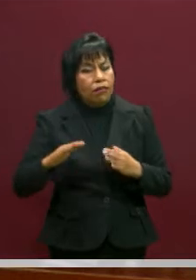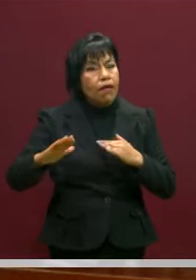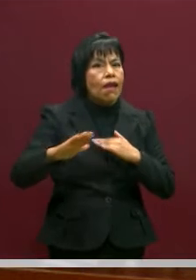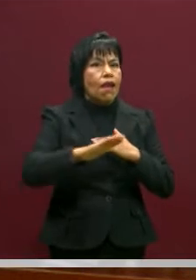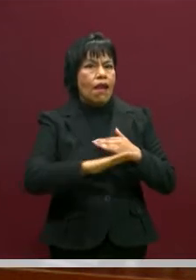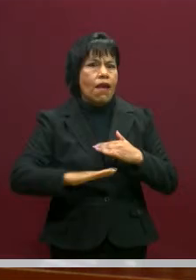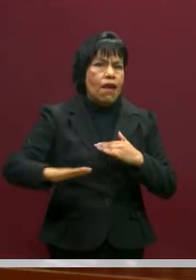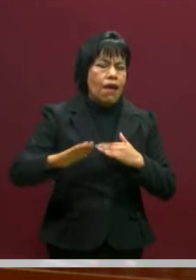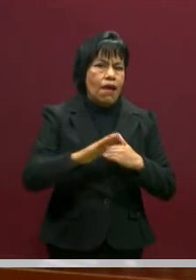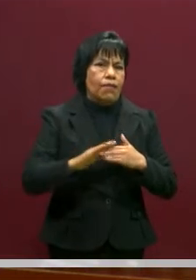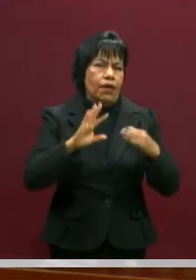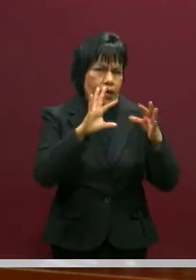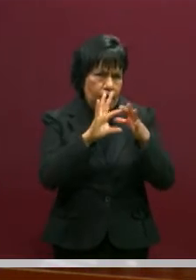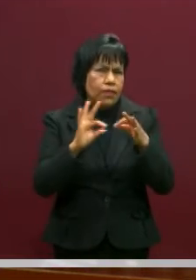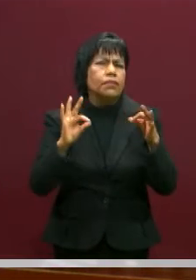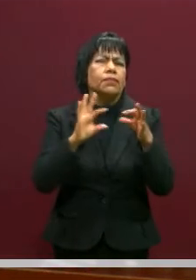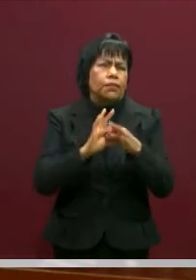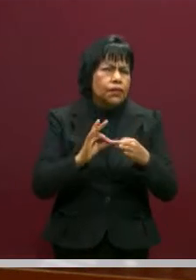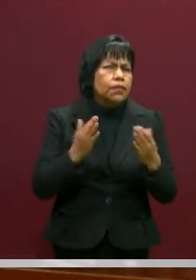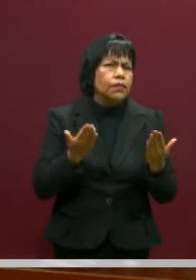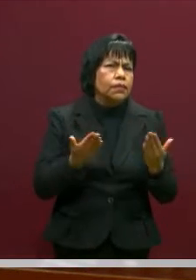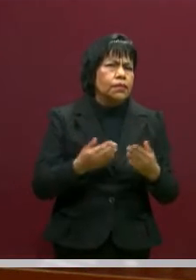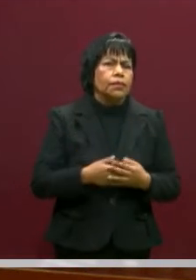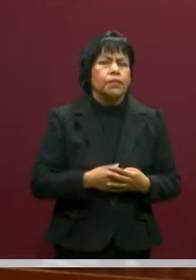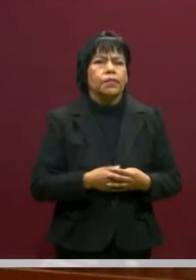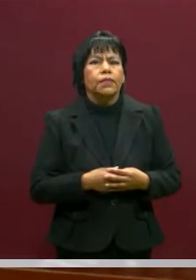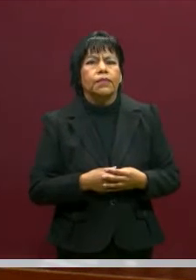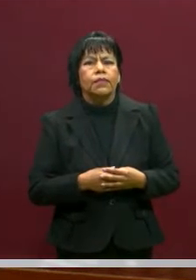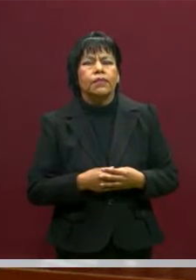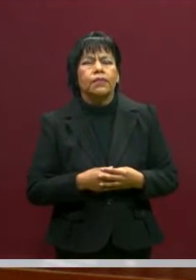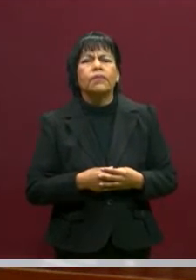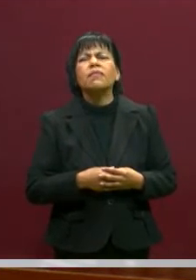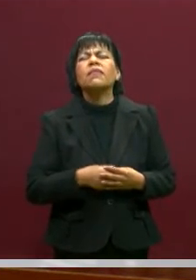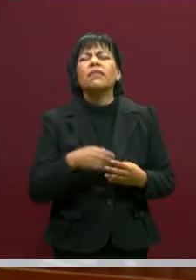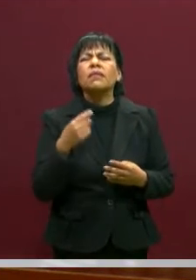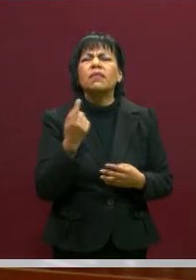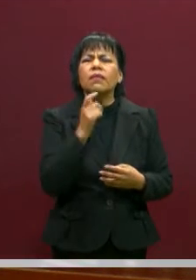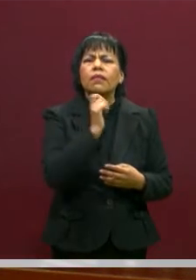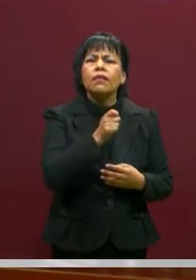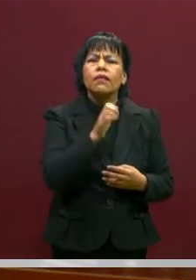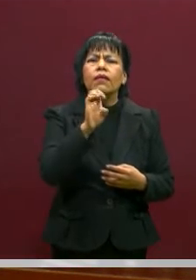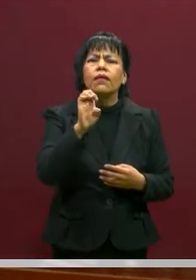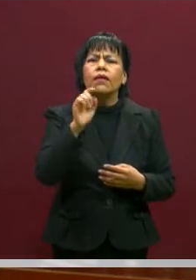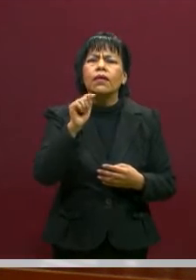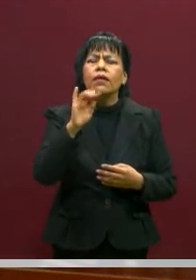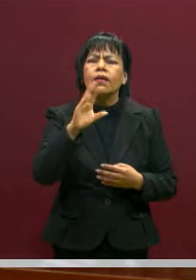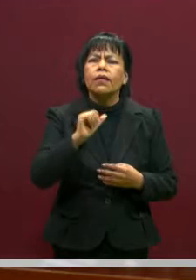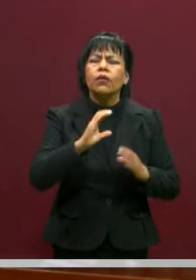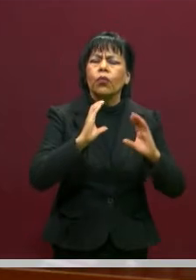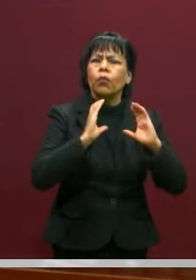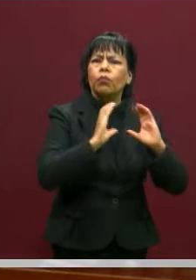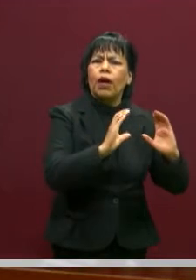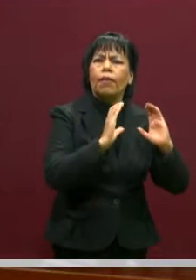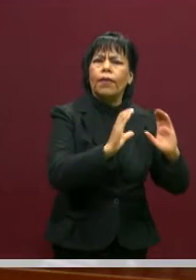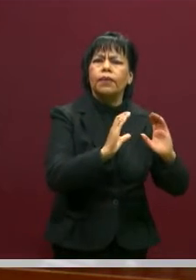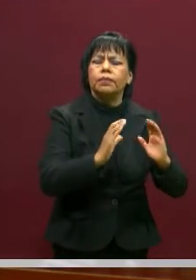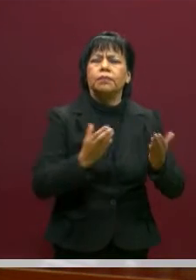comento en qué consiste la ética del cuidado.